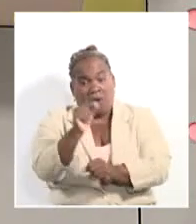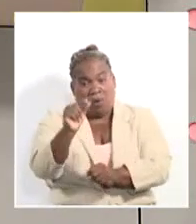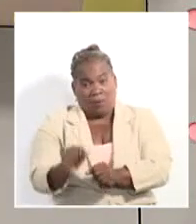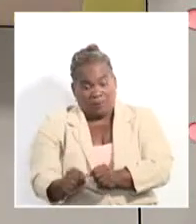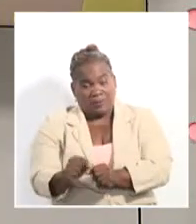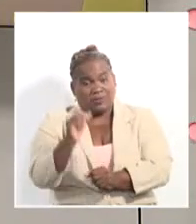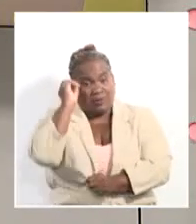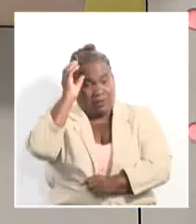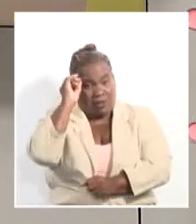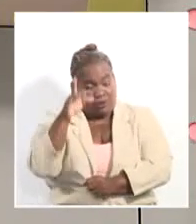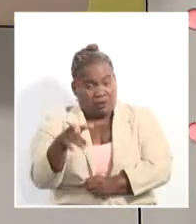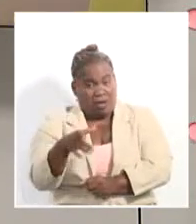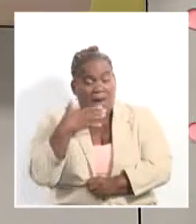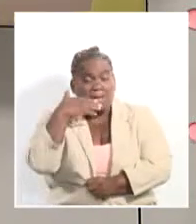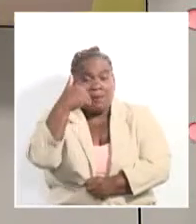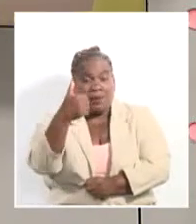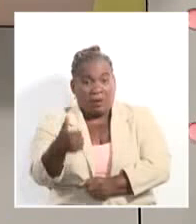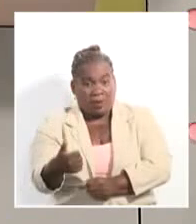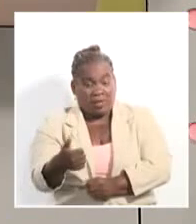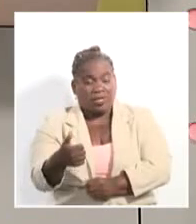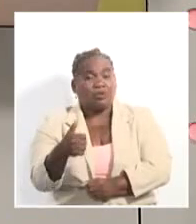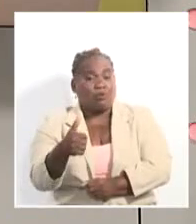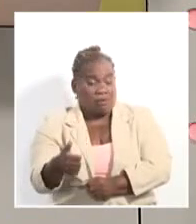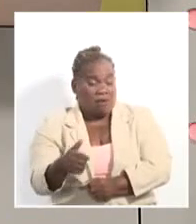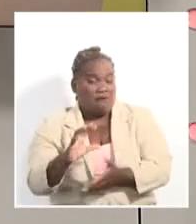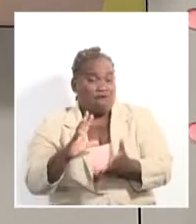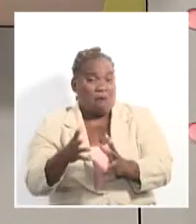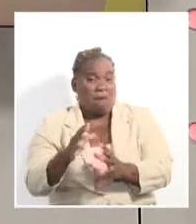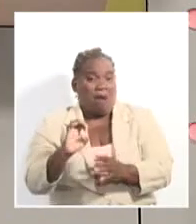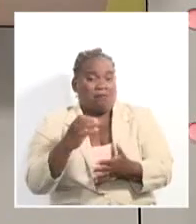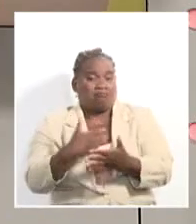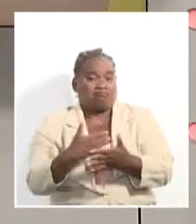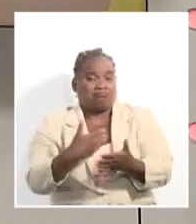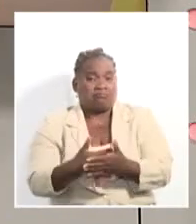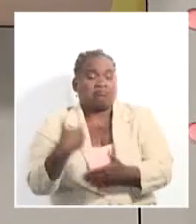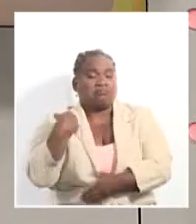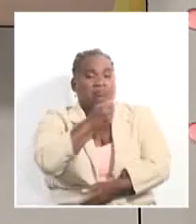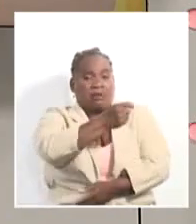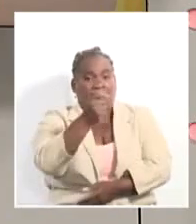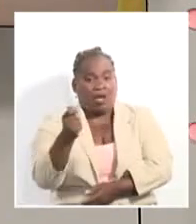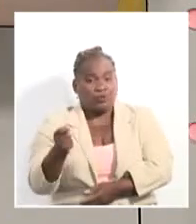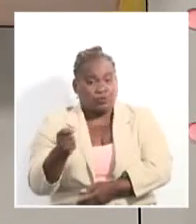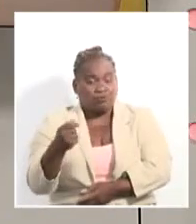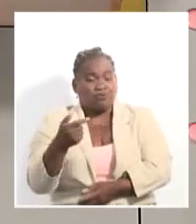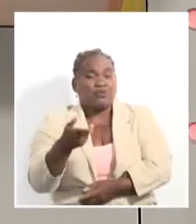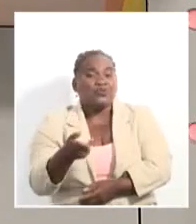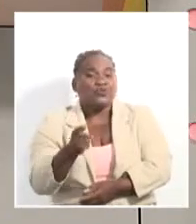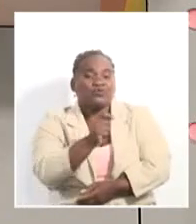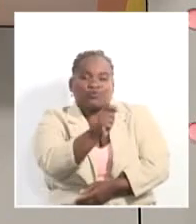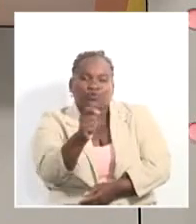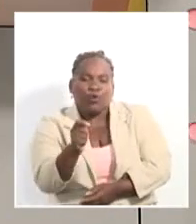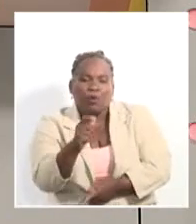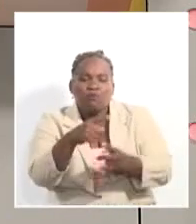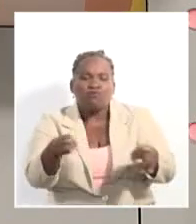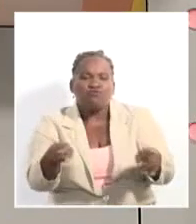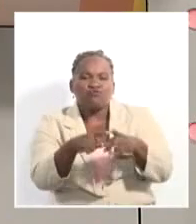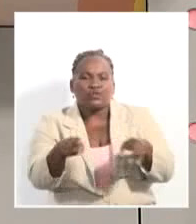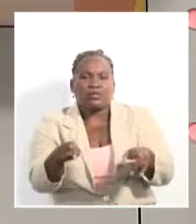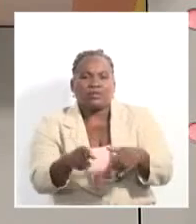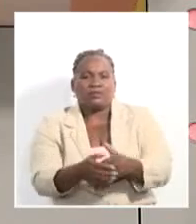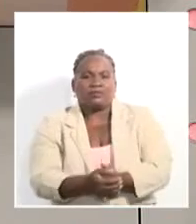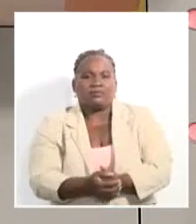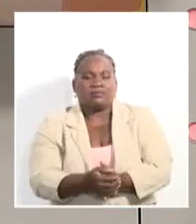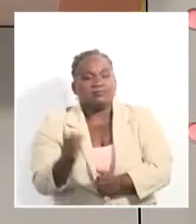perfeccionamiento del sistema empresarial y los claustros de la enseñanza artística. En próximas emisiones le ofreceremos más información.